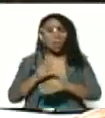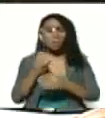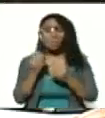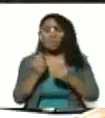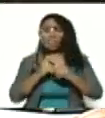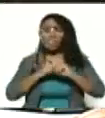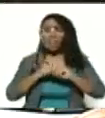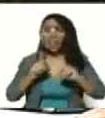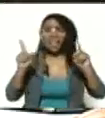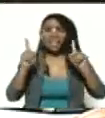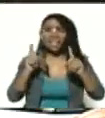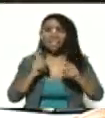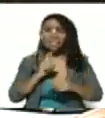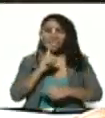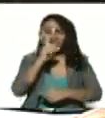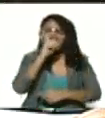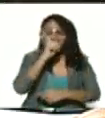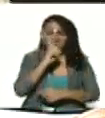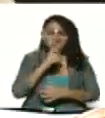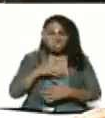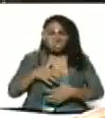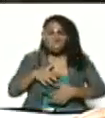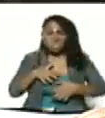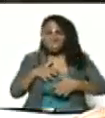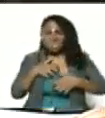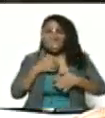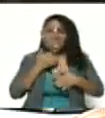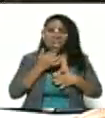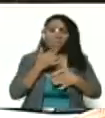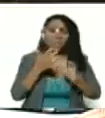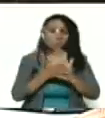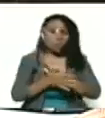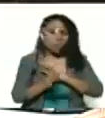la amargura y la frustración